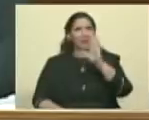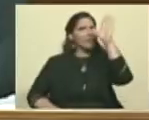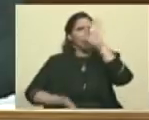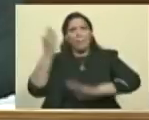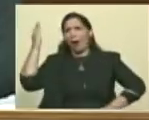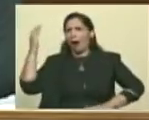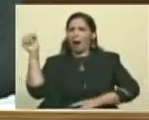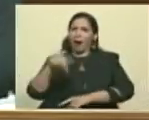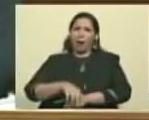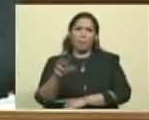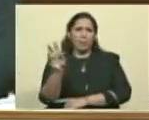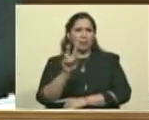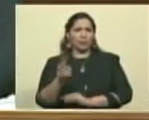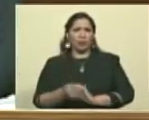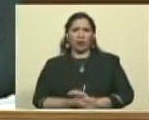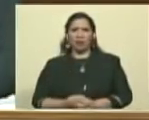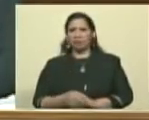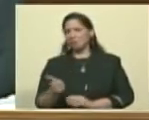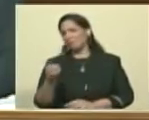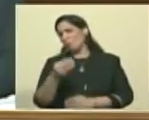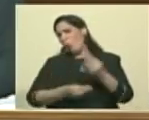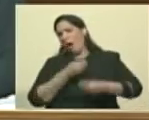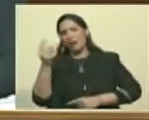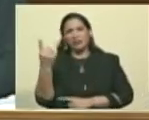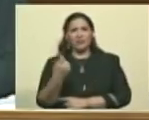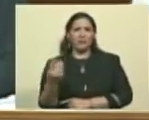Venezuela. No nos hacen falta aquí.